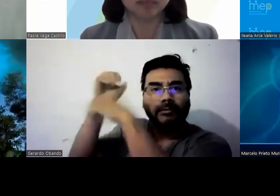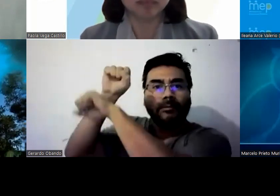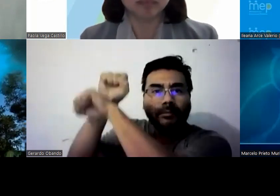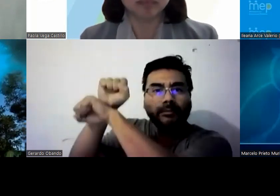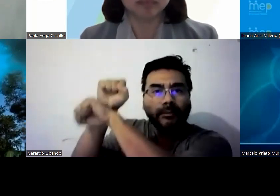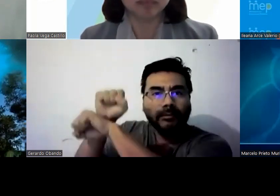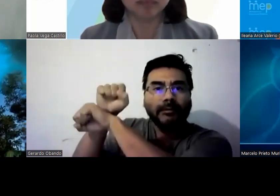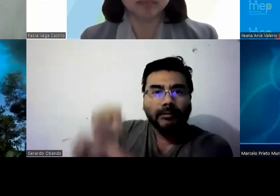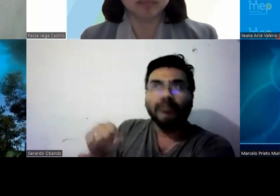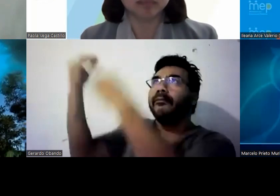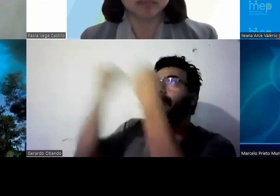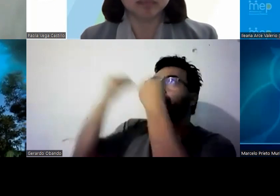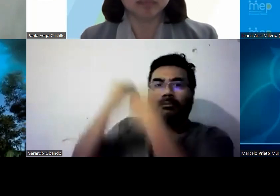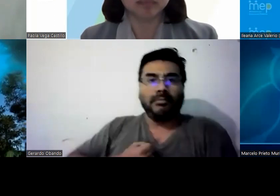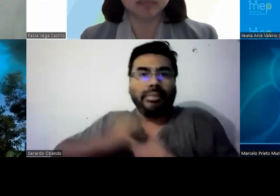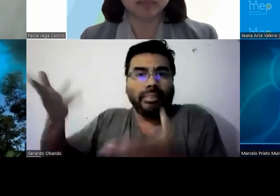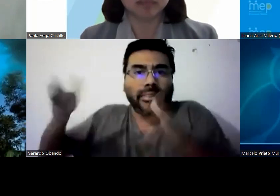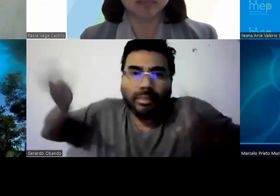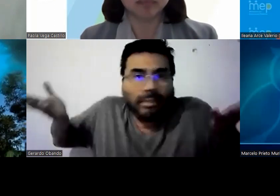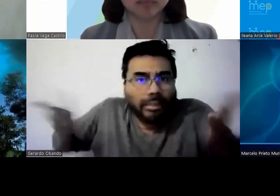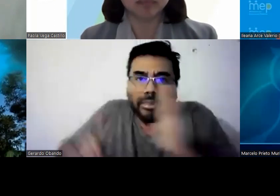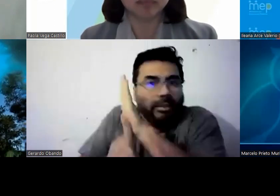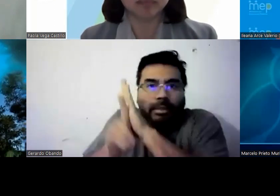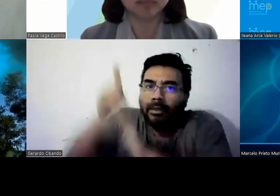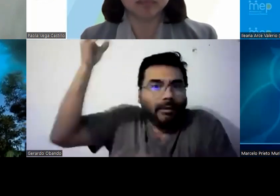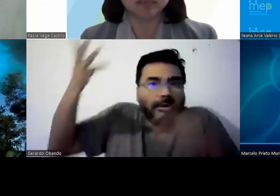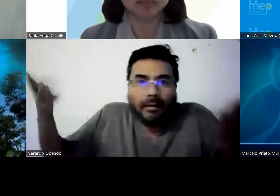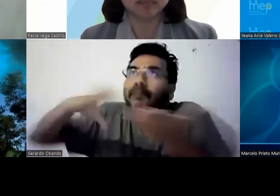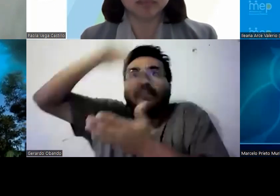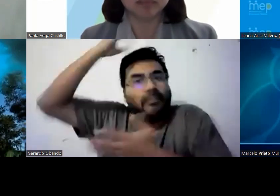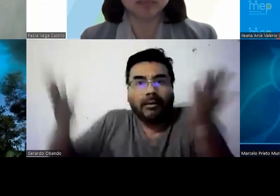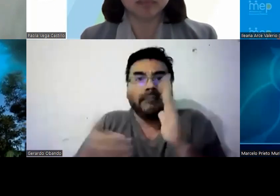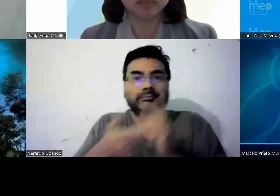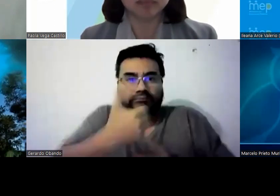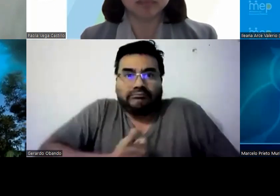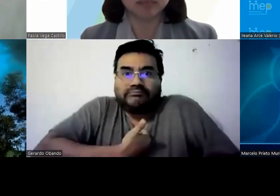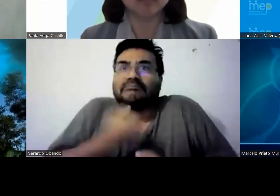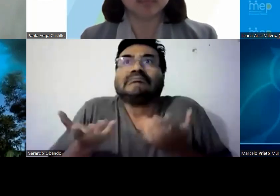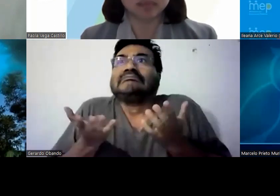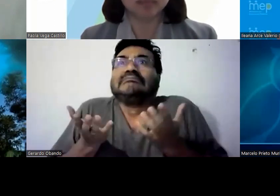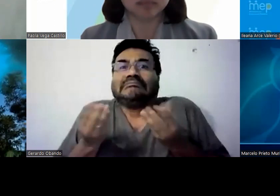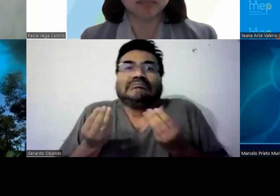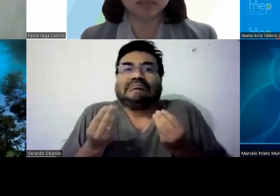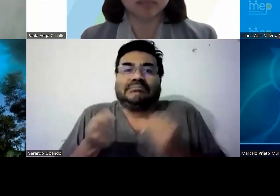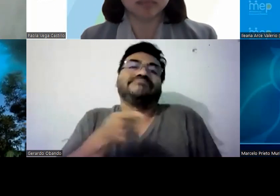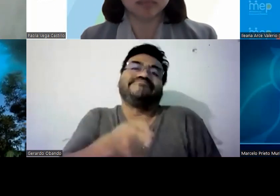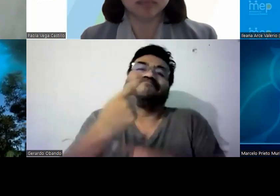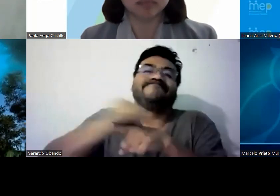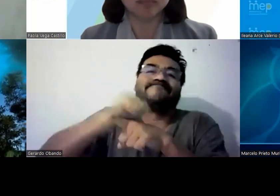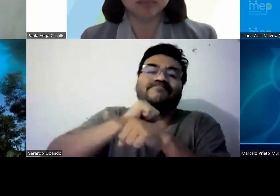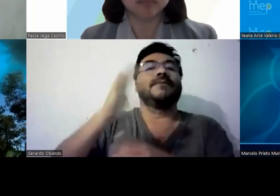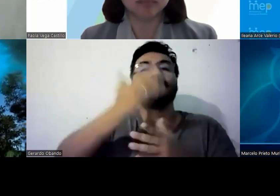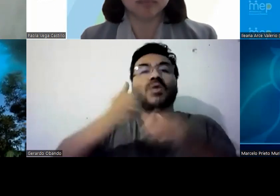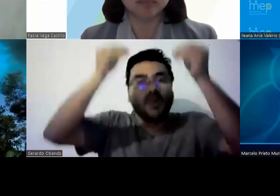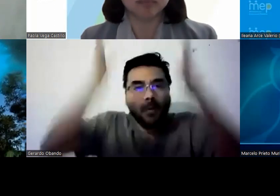enseñó ¿verdad? es como algo mecánico me lo dijo lo aprendí me lo dijo lo aprendí lo expreso pareciera como que aprendemos algo para vomitarlo ¿verdad?